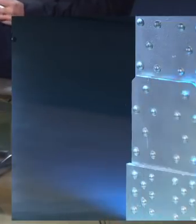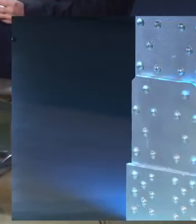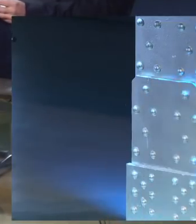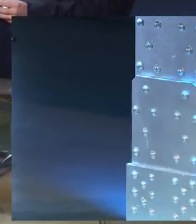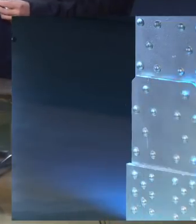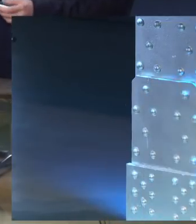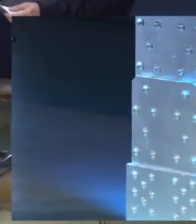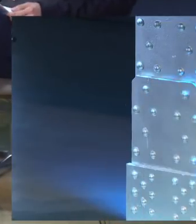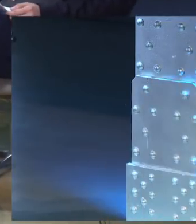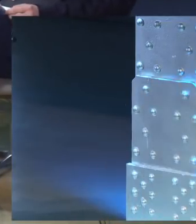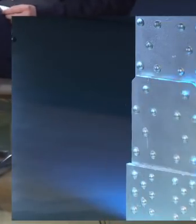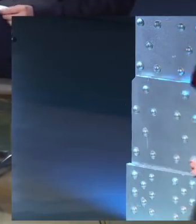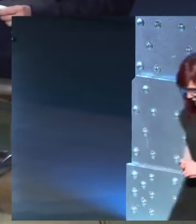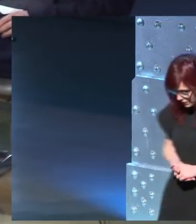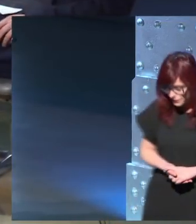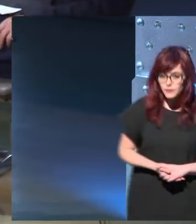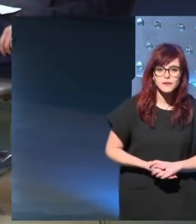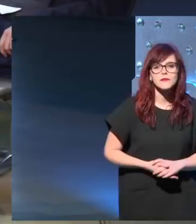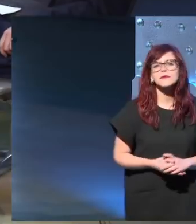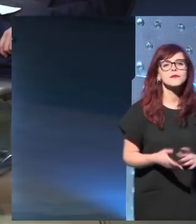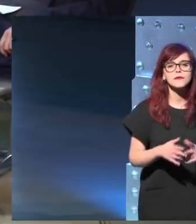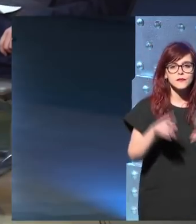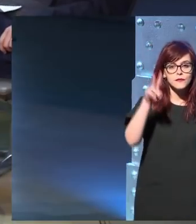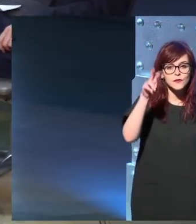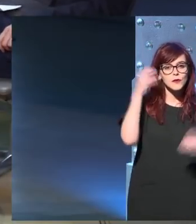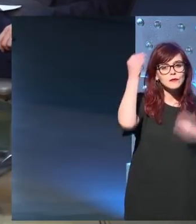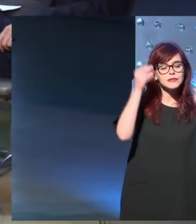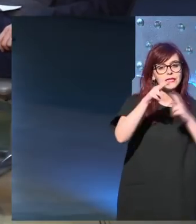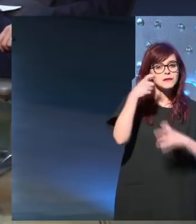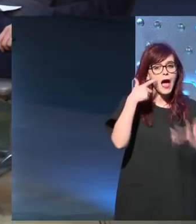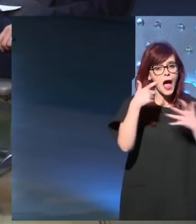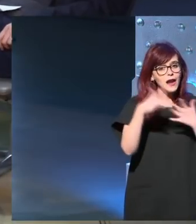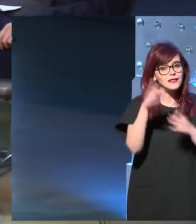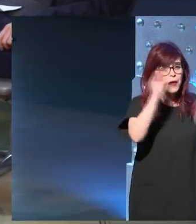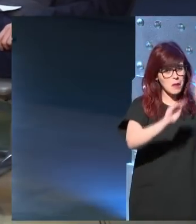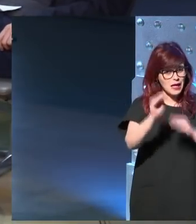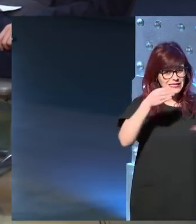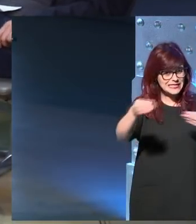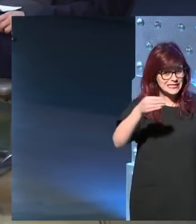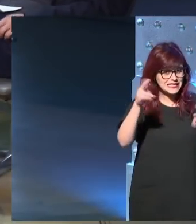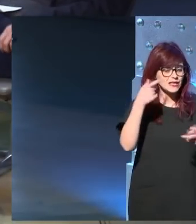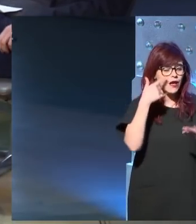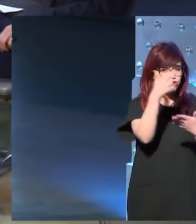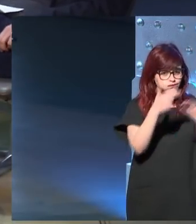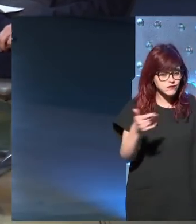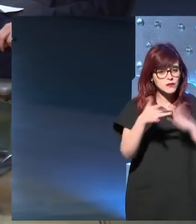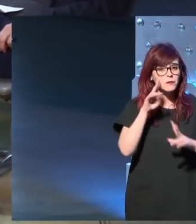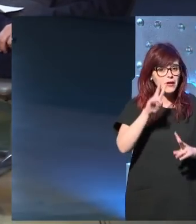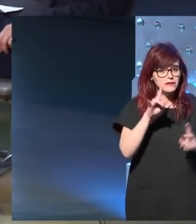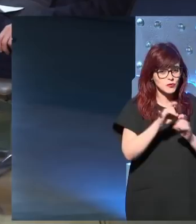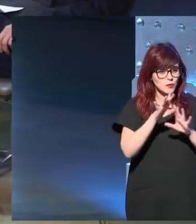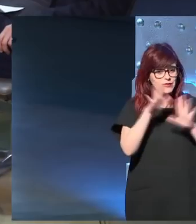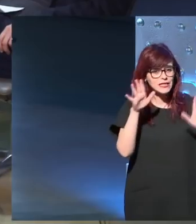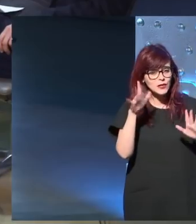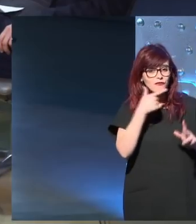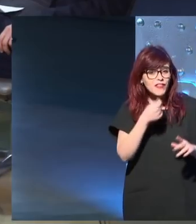No sé. ¿Y crees que las artes plásticas lo tienen más fácil o más asumido? Sí, al no tener